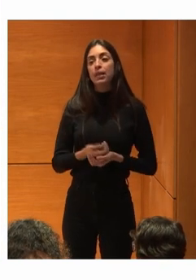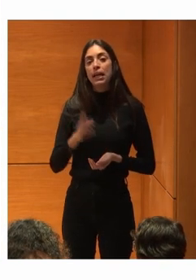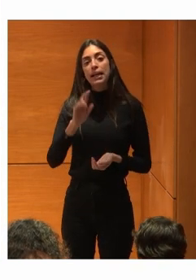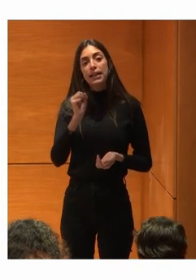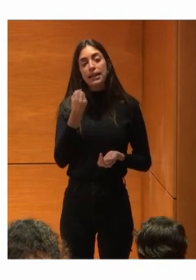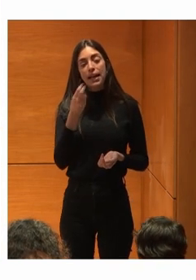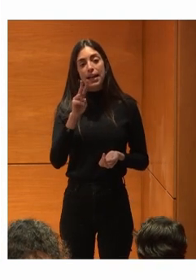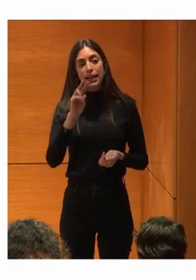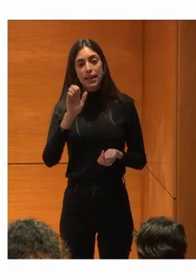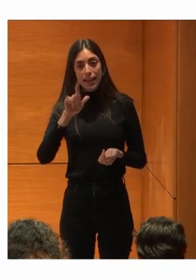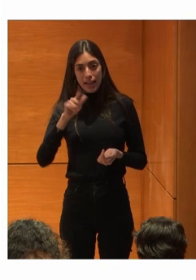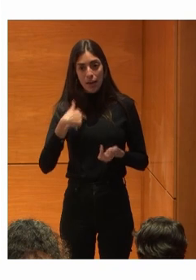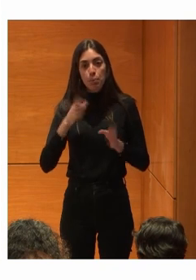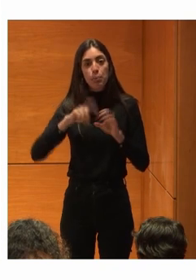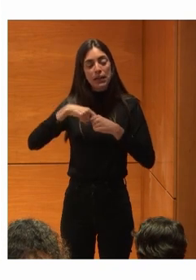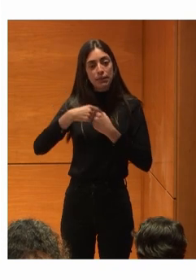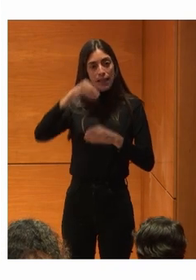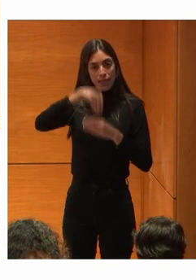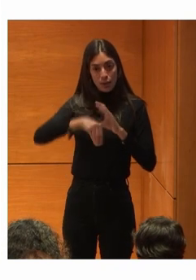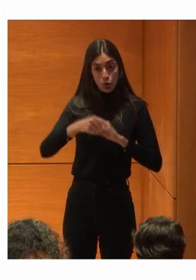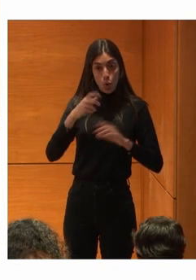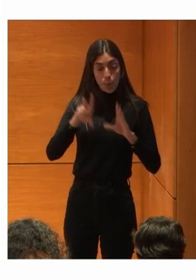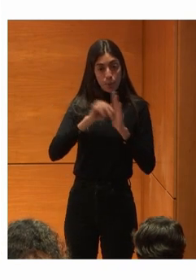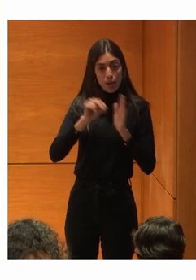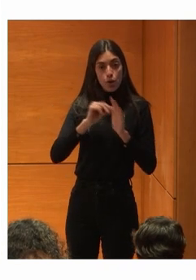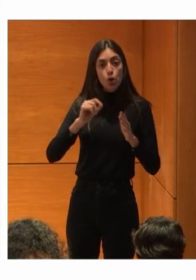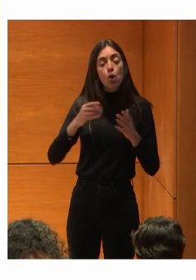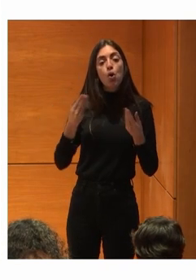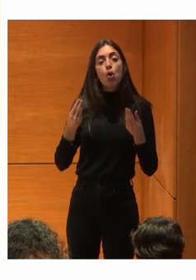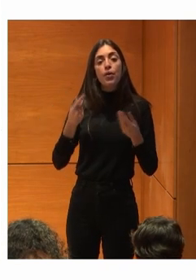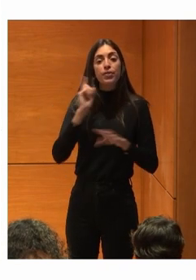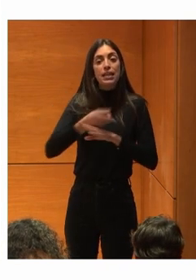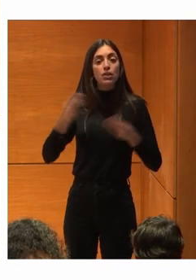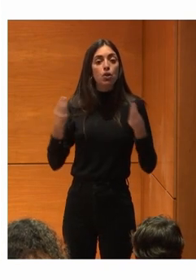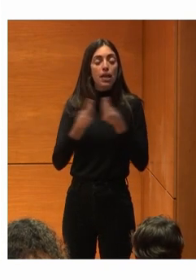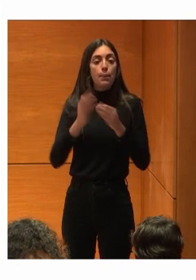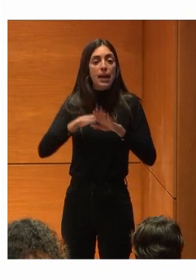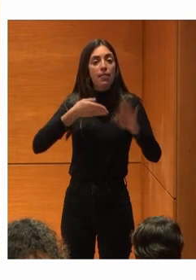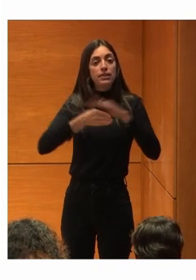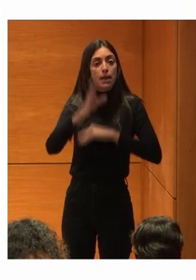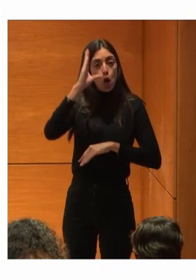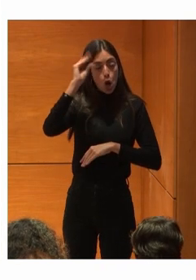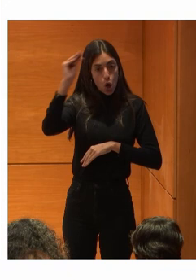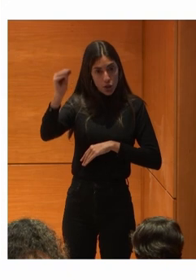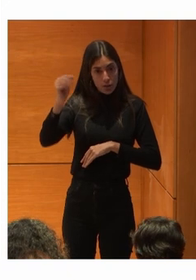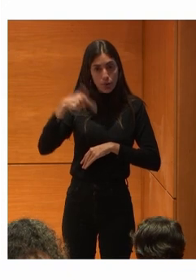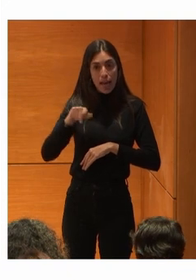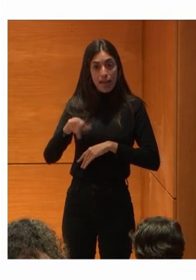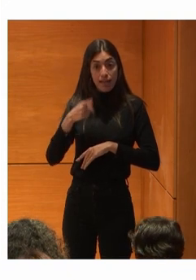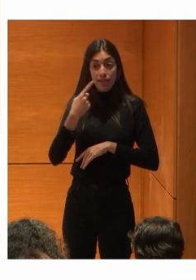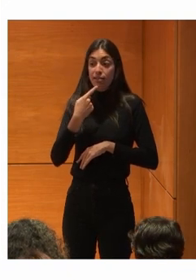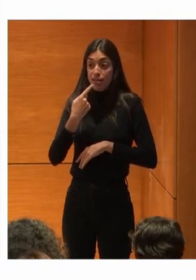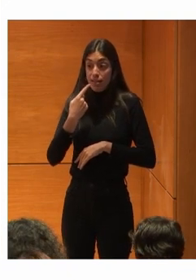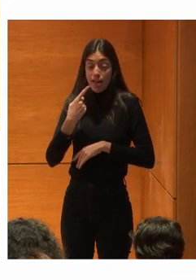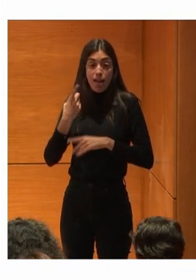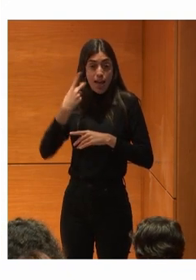Raquel En el vídeo Es la codirectora Del Centro Español De accesibilidad cognitiva Lo dice Una experta En accesibilidad